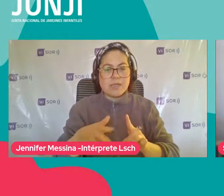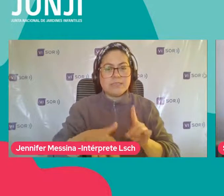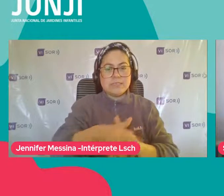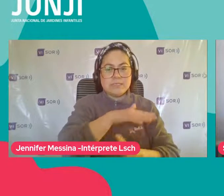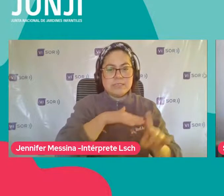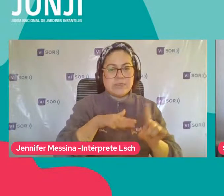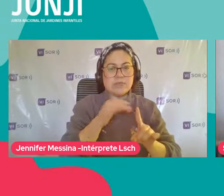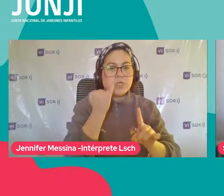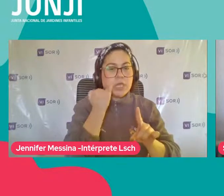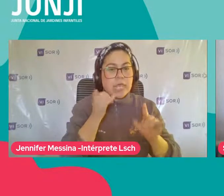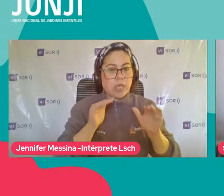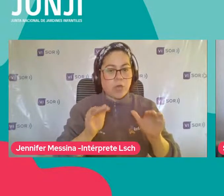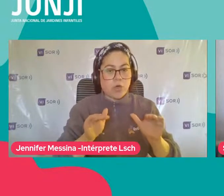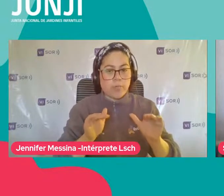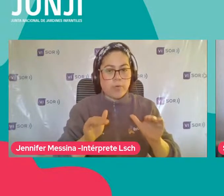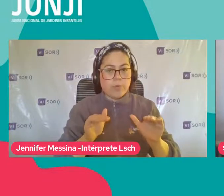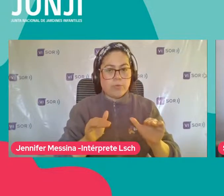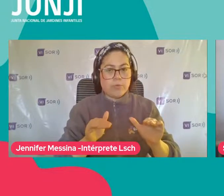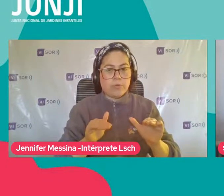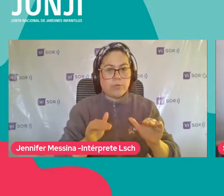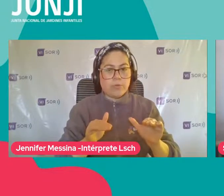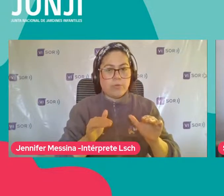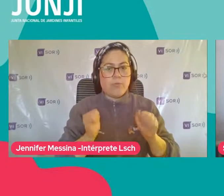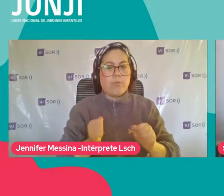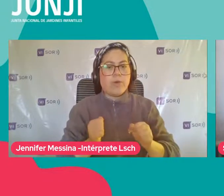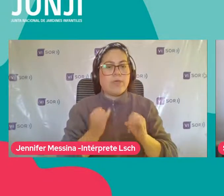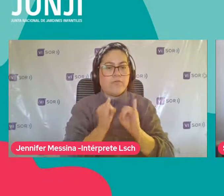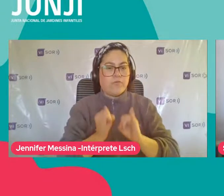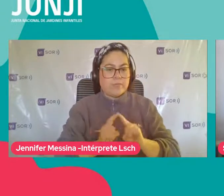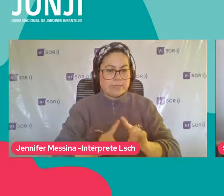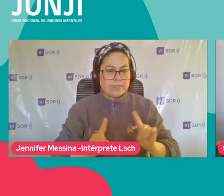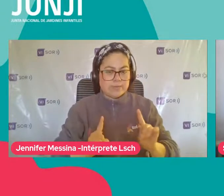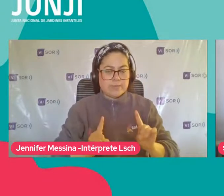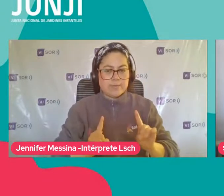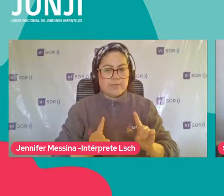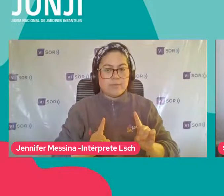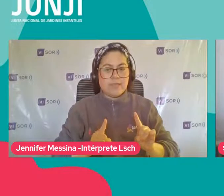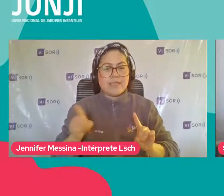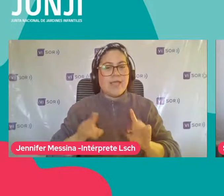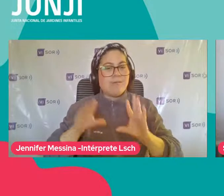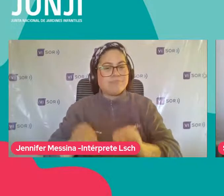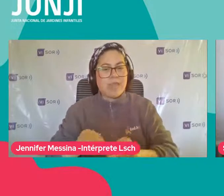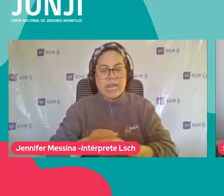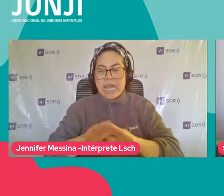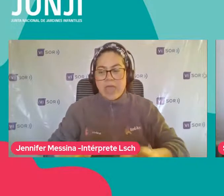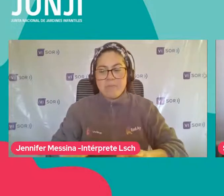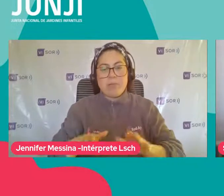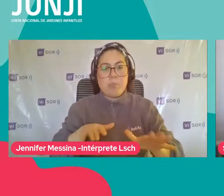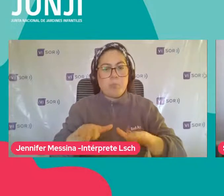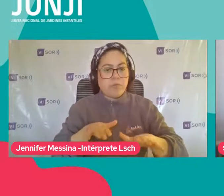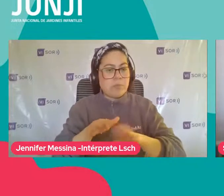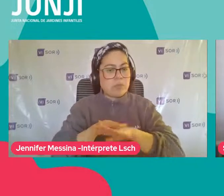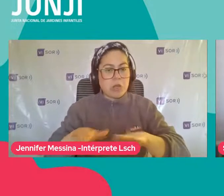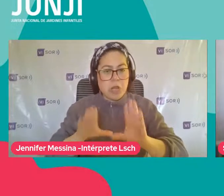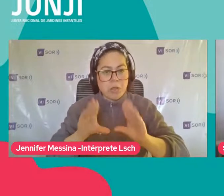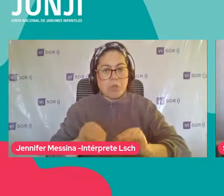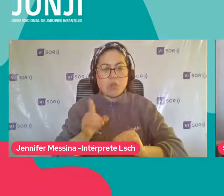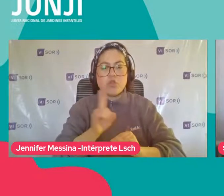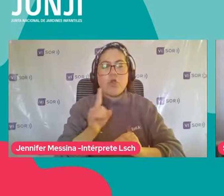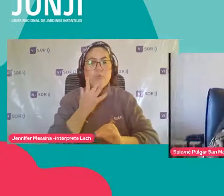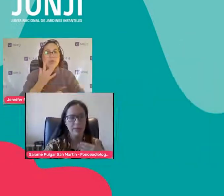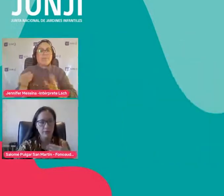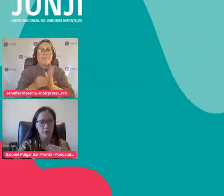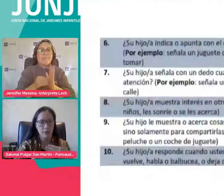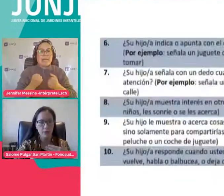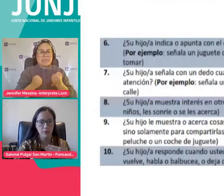le incomode Y que podamos reaccionar De una forma distinta ¿Sí? Pero no quitarlo Porque el quitarlo Quizás va a generar Más ansiedad O va a traer